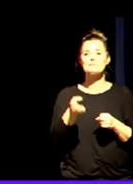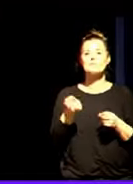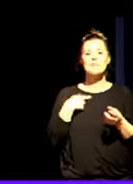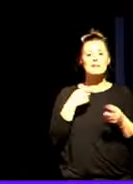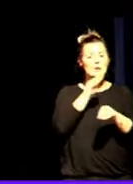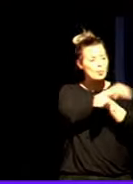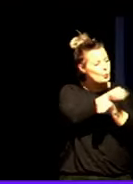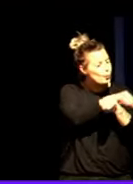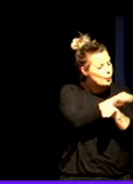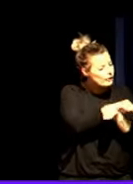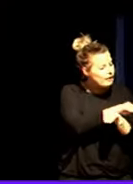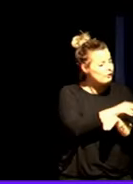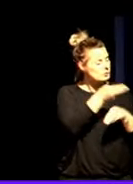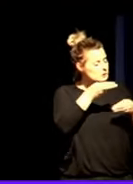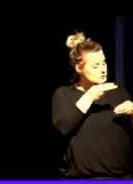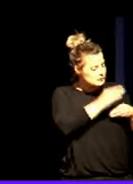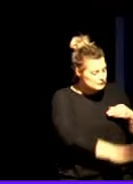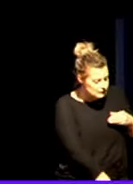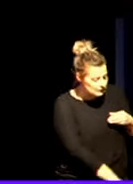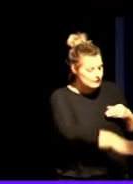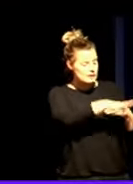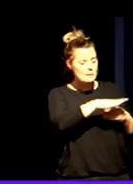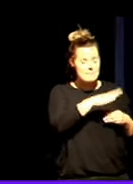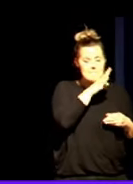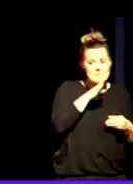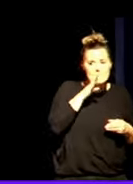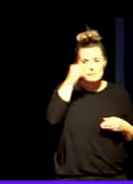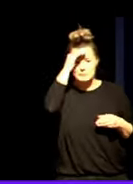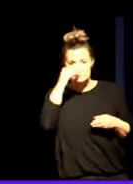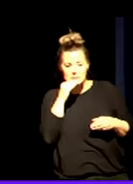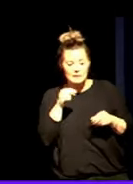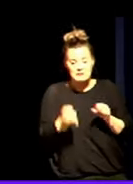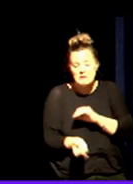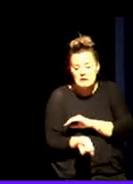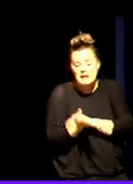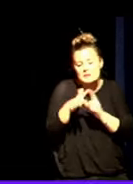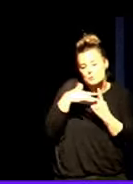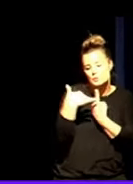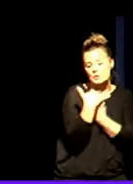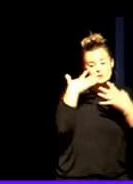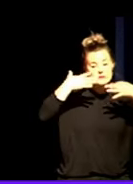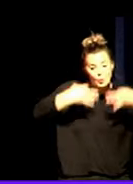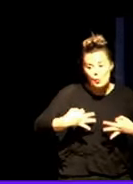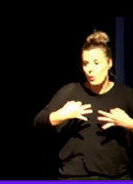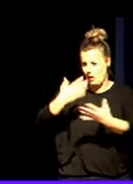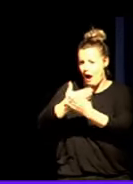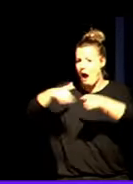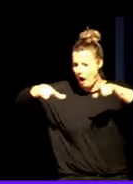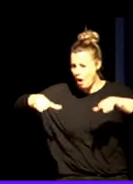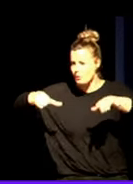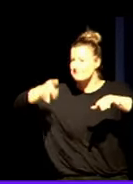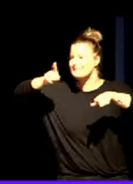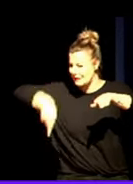crianza el maternaje el paternaje y decía crear un entorno seguro el aula tambien